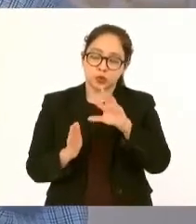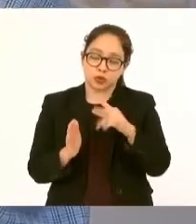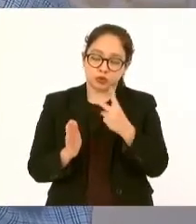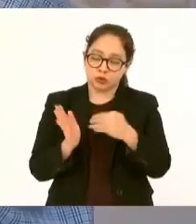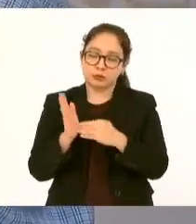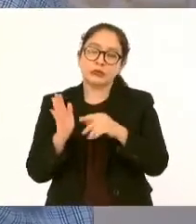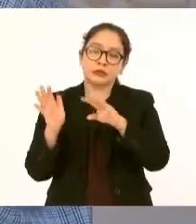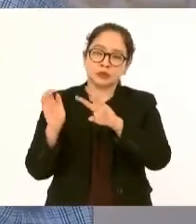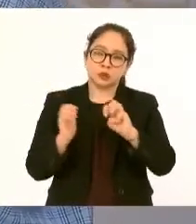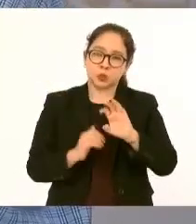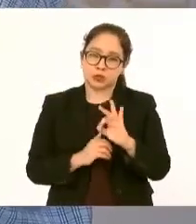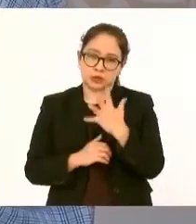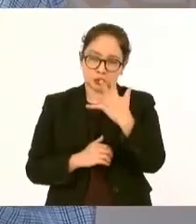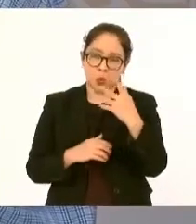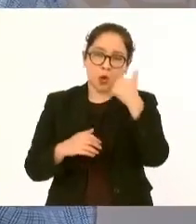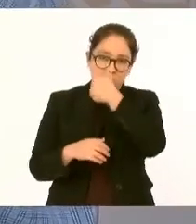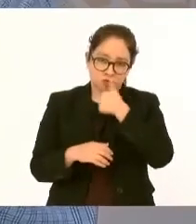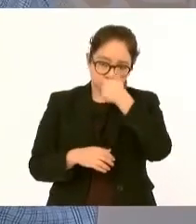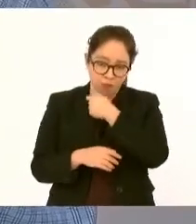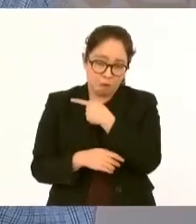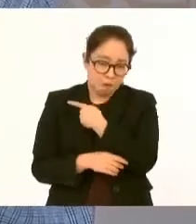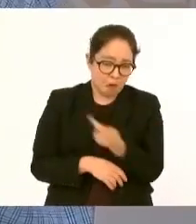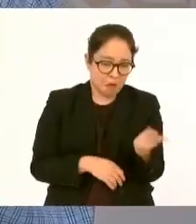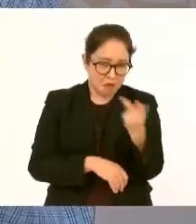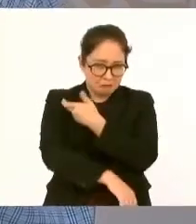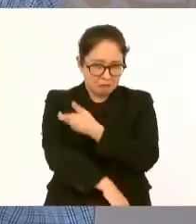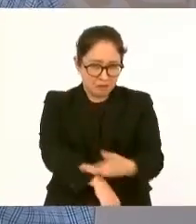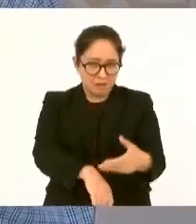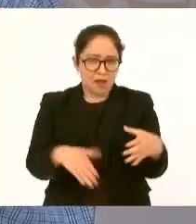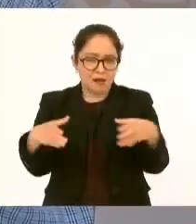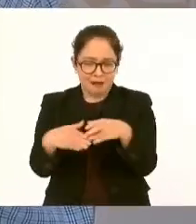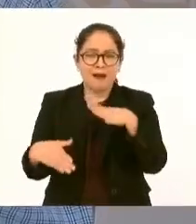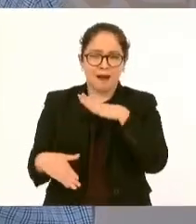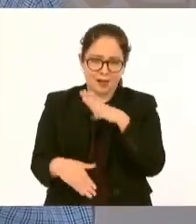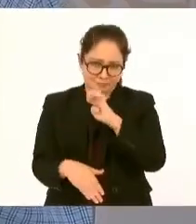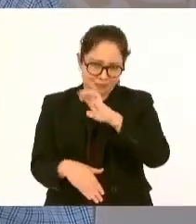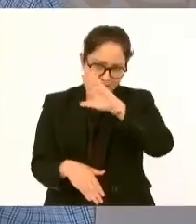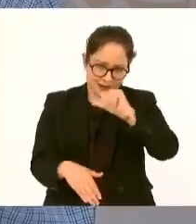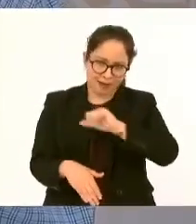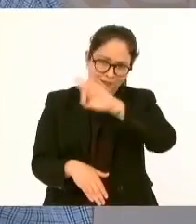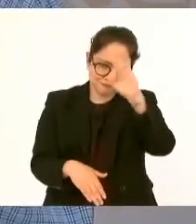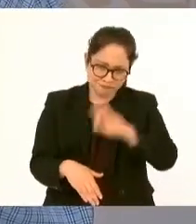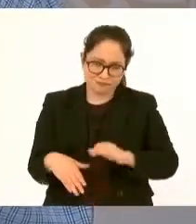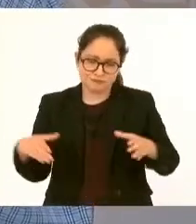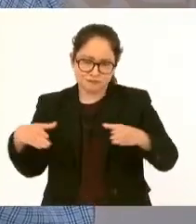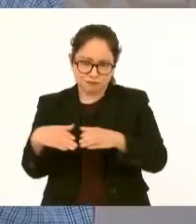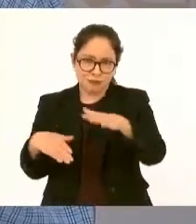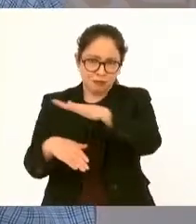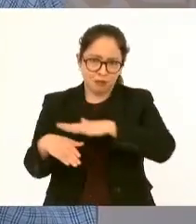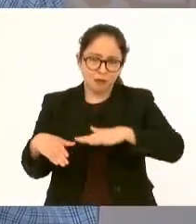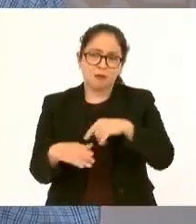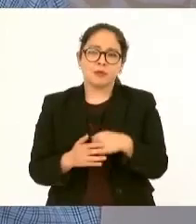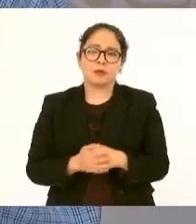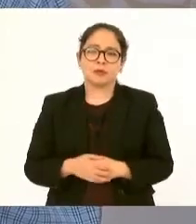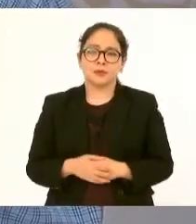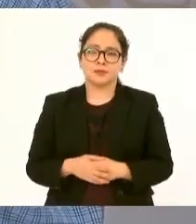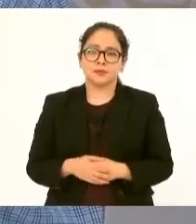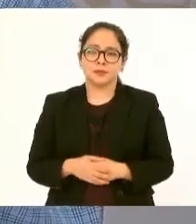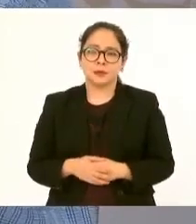familias pobres tienen su beca, aquí en Veracruz